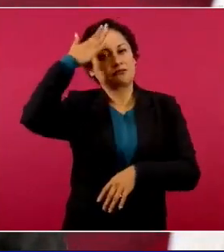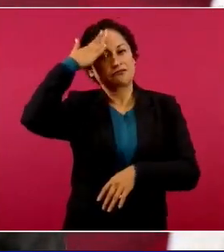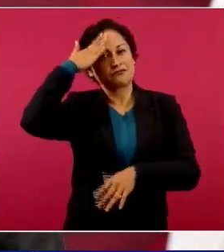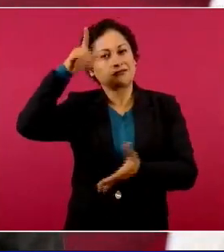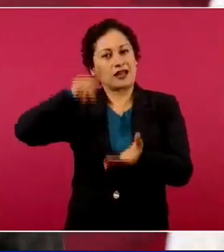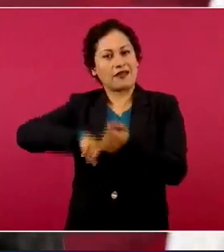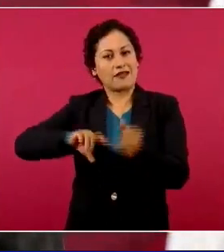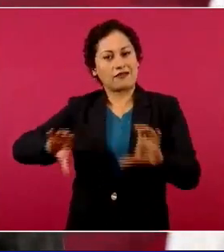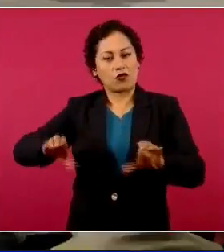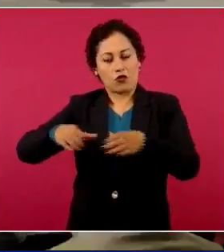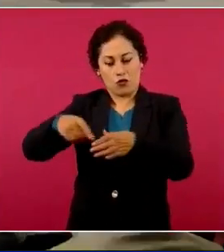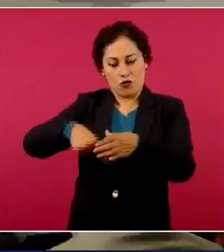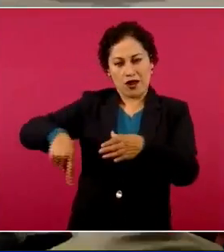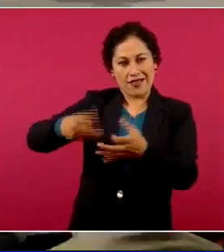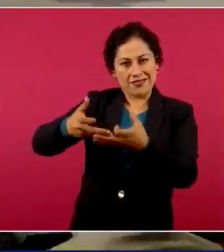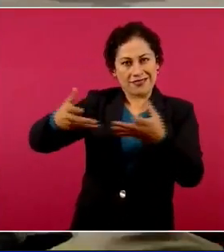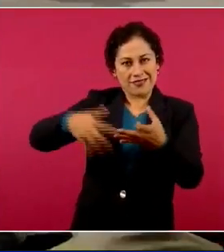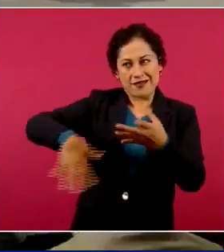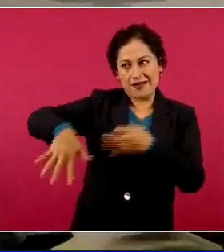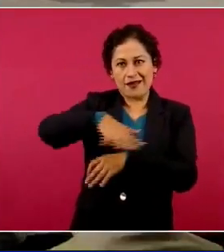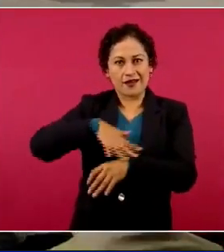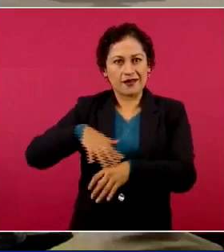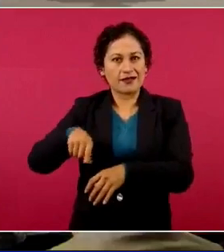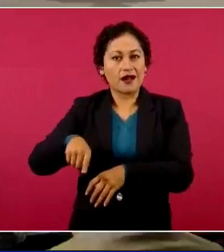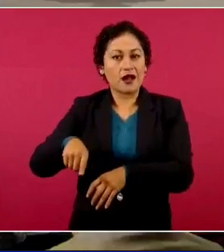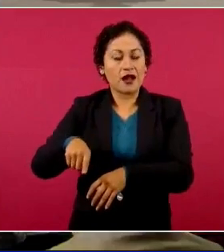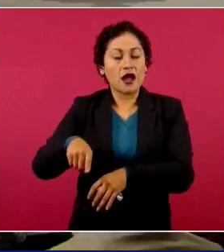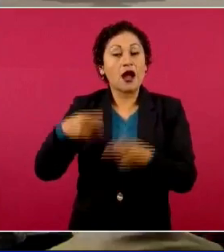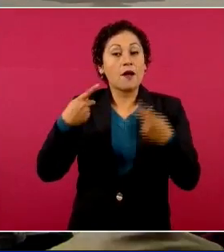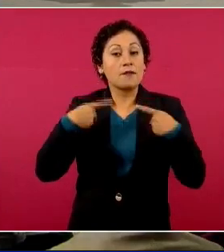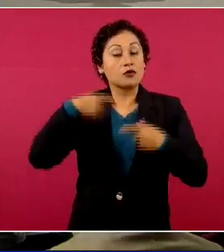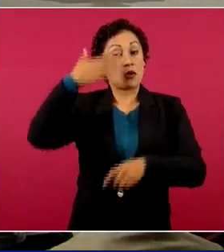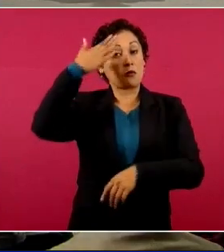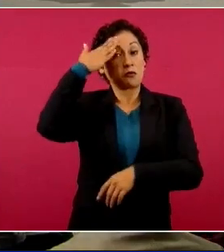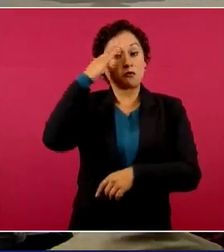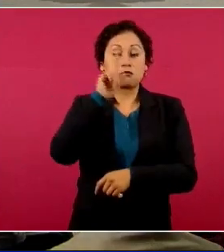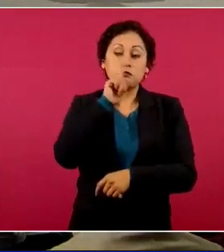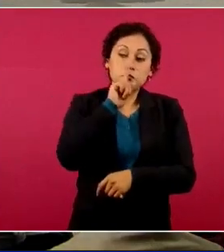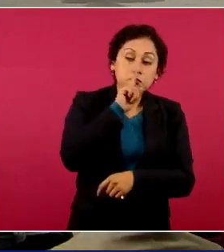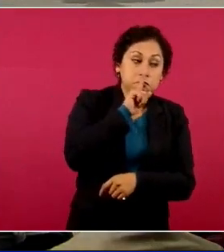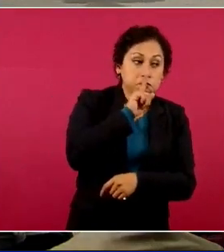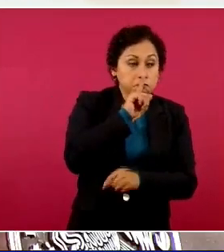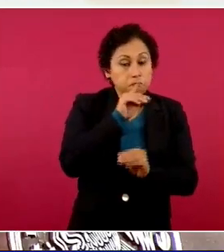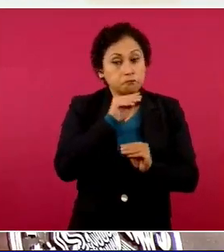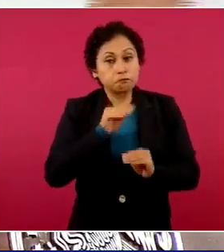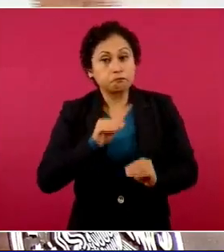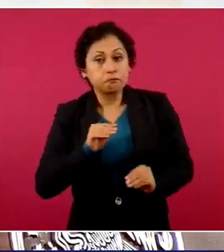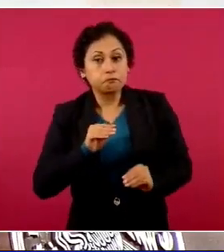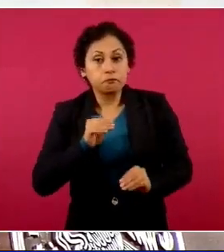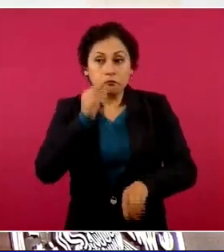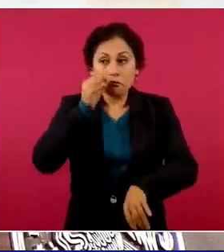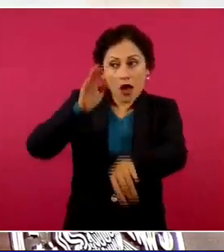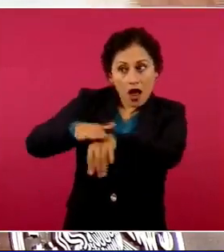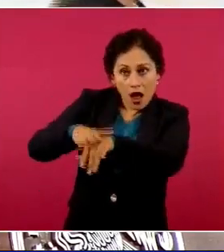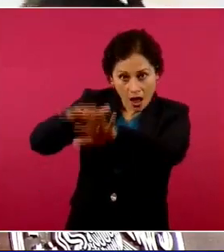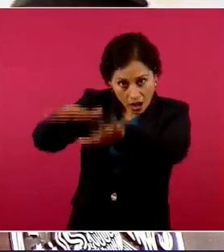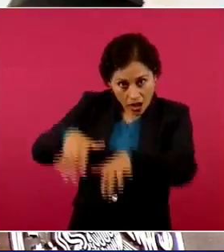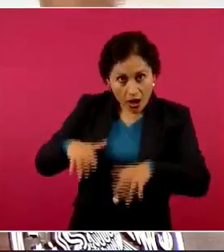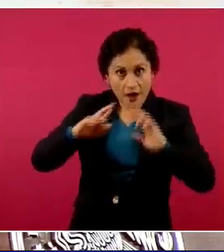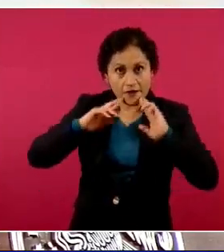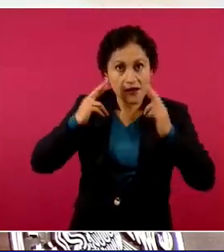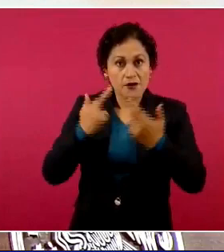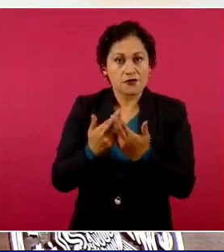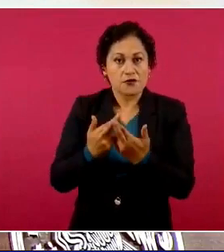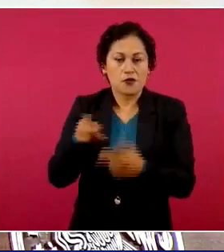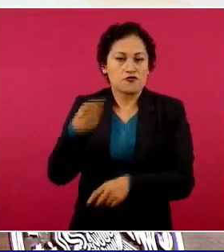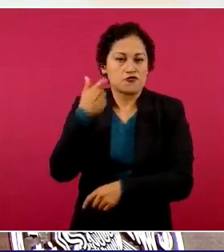que no quieren convocar a la gente, a las asambleas, porque saben que si se lleva